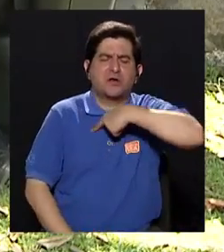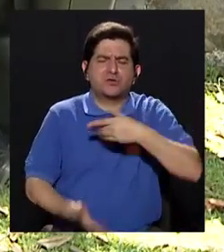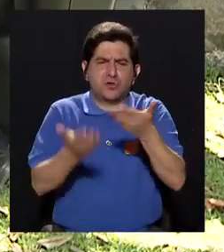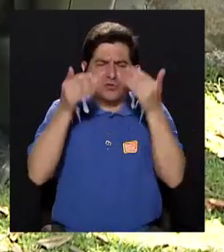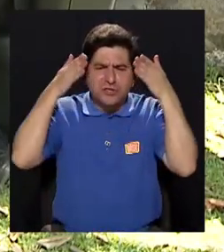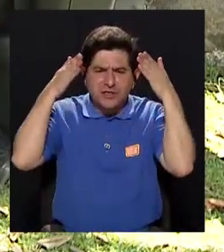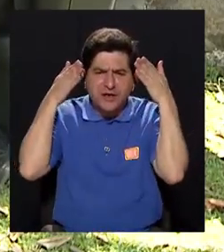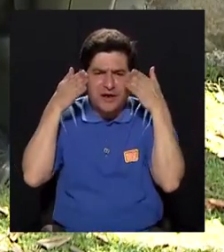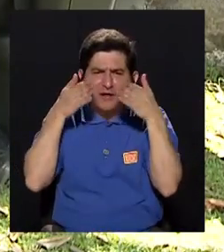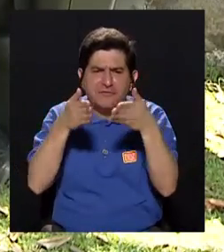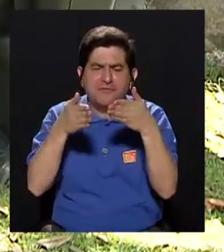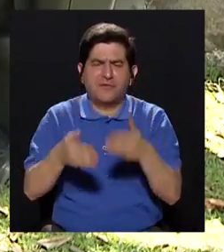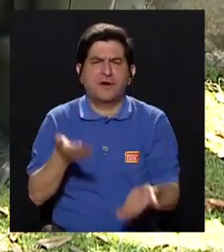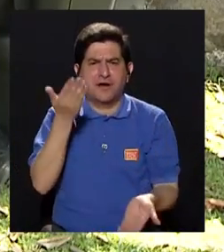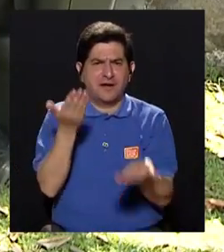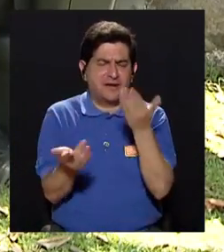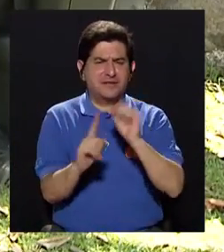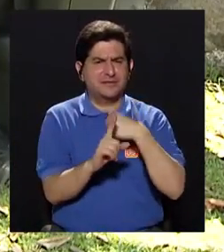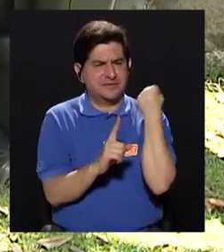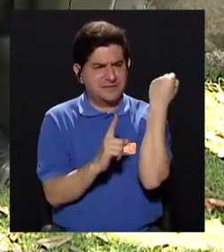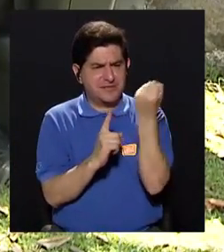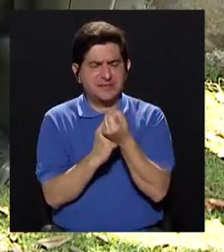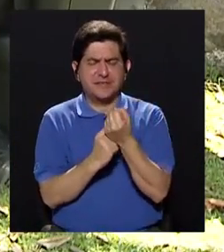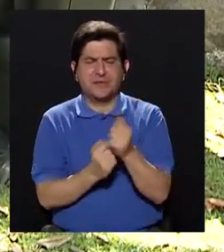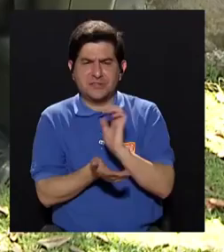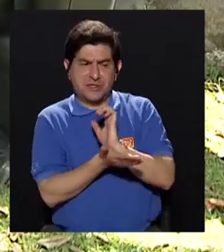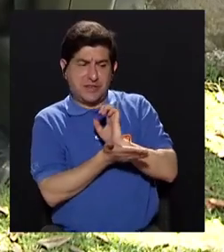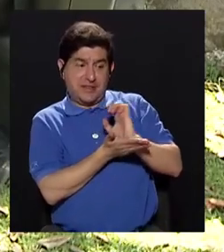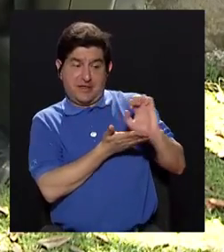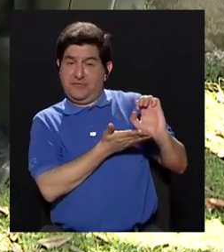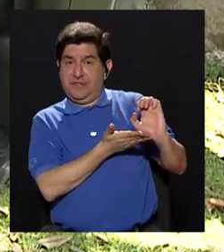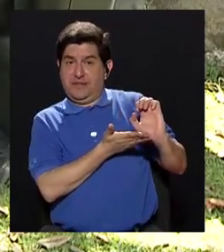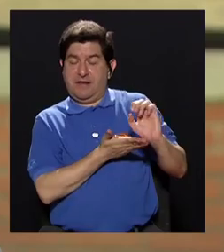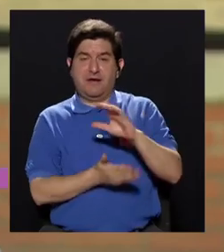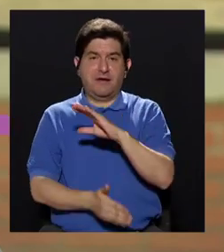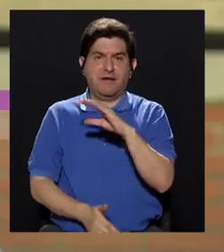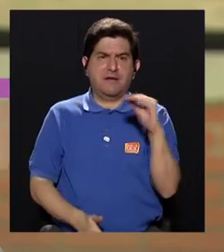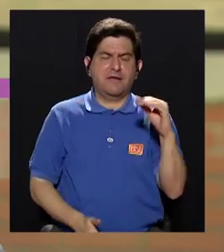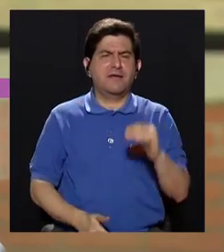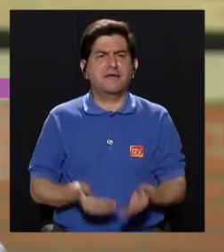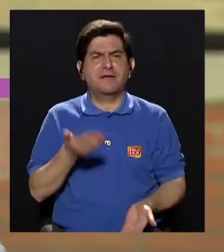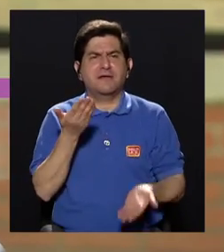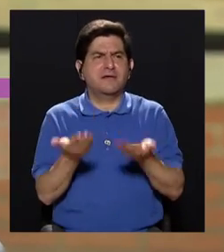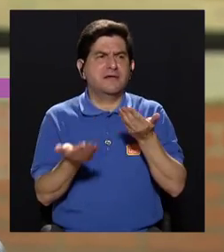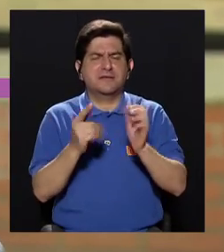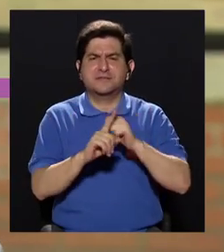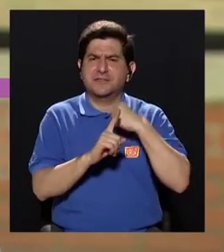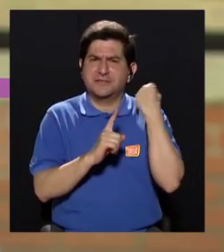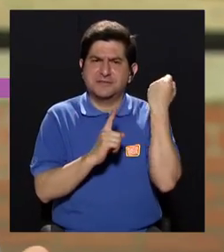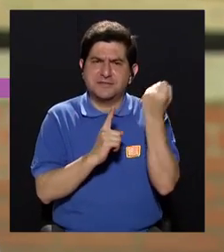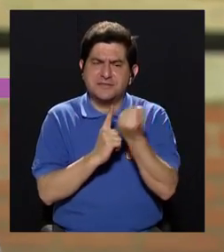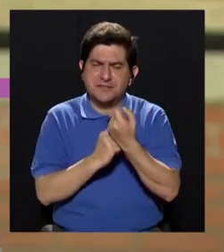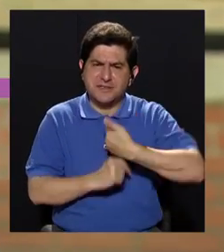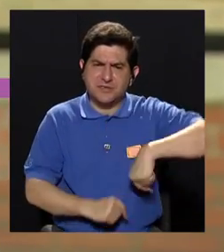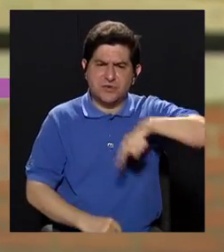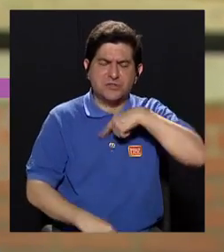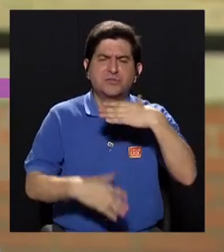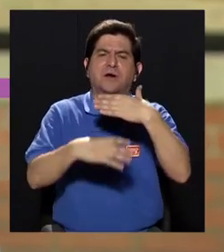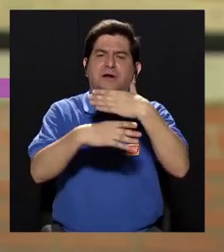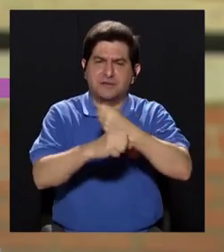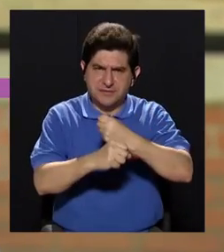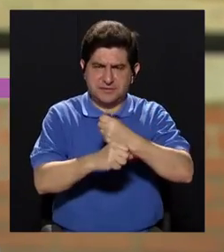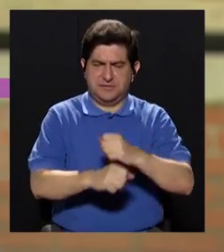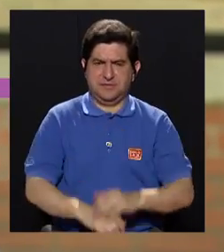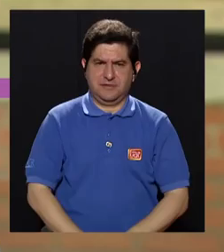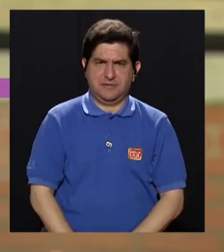quisiéramos más enfocarlo en aspectos de prevención y cosas que debemos de